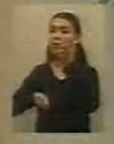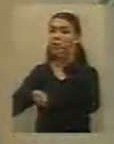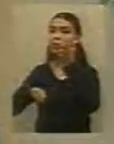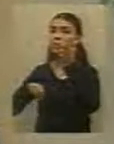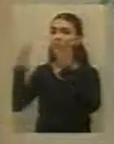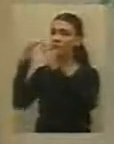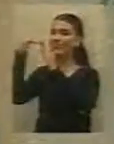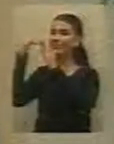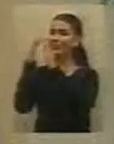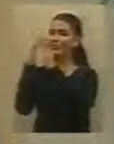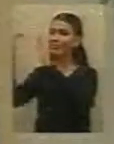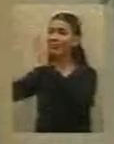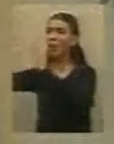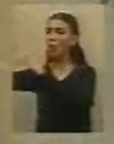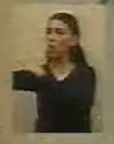impacto en los vecinos.